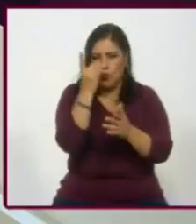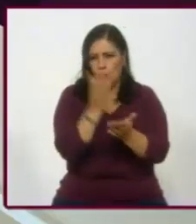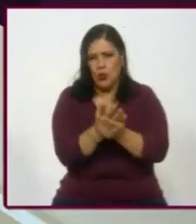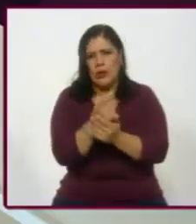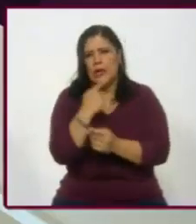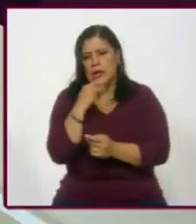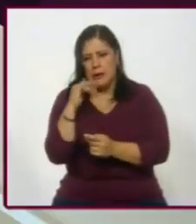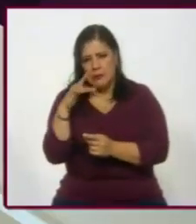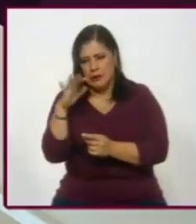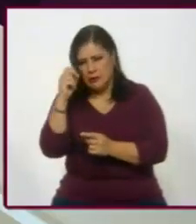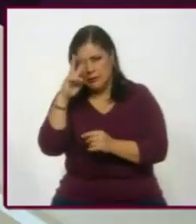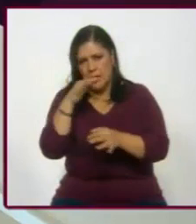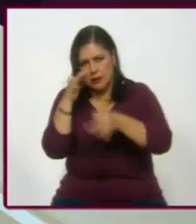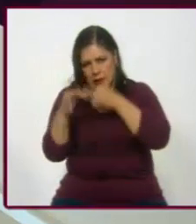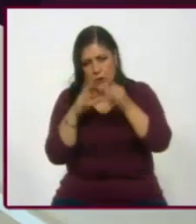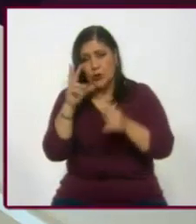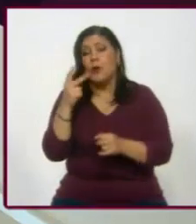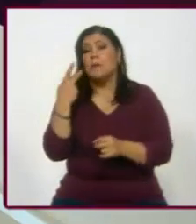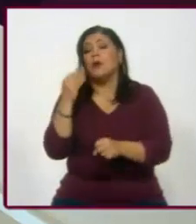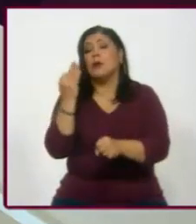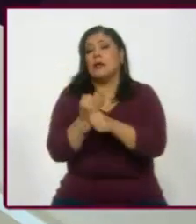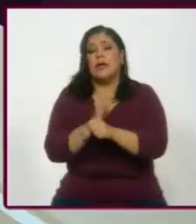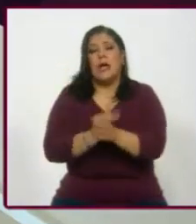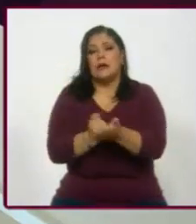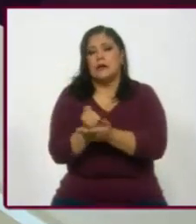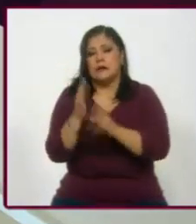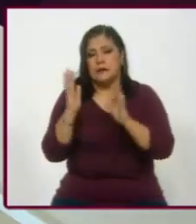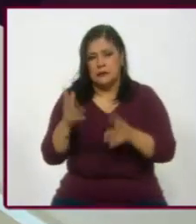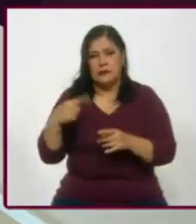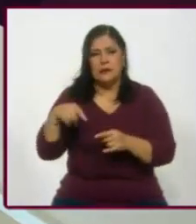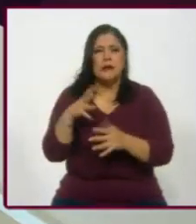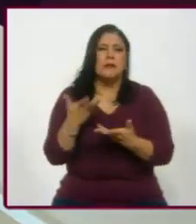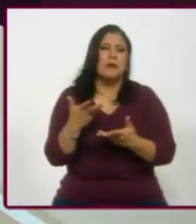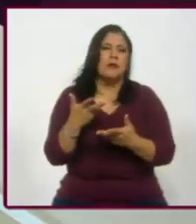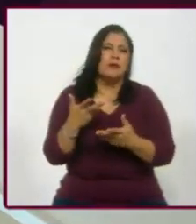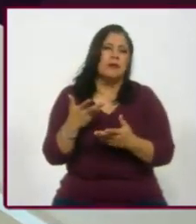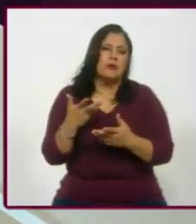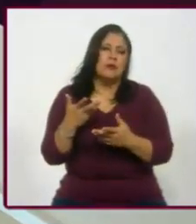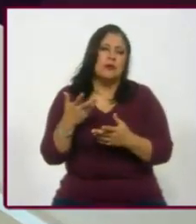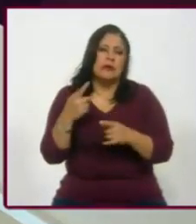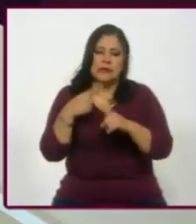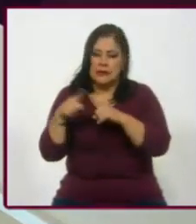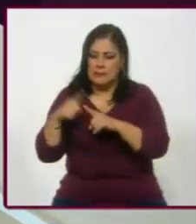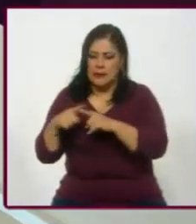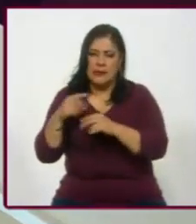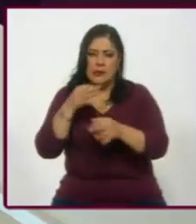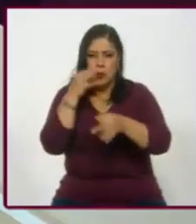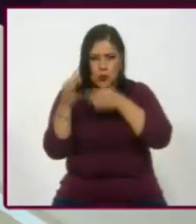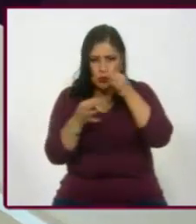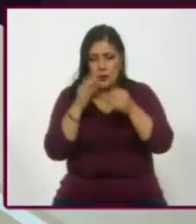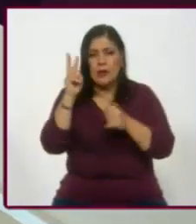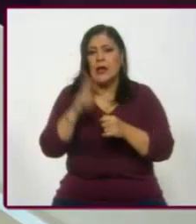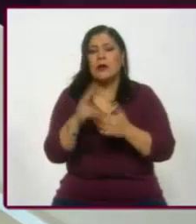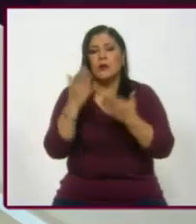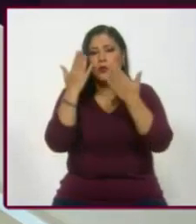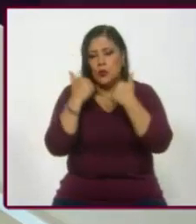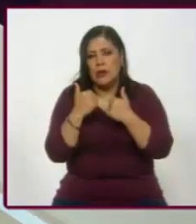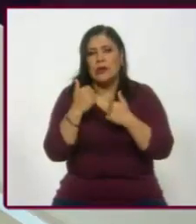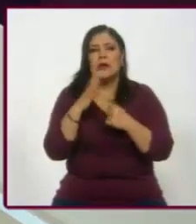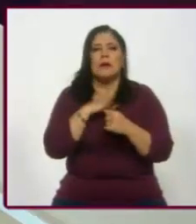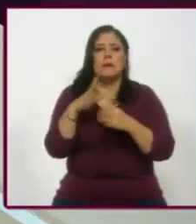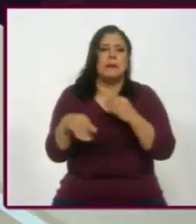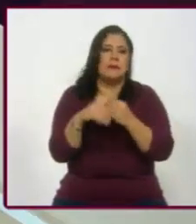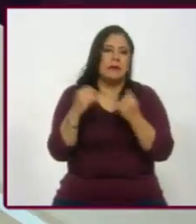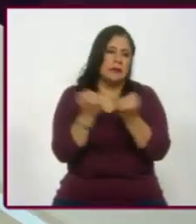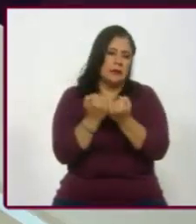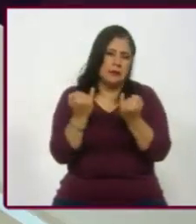cobertura noticiosa. Yo creo que ahora todos esos, digamos, esas otras noticias simplemente ya no están, incluida la del